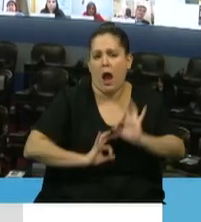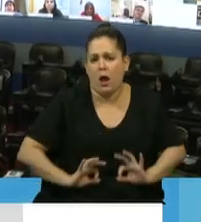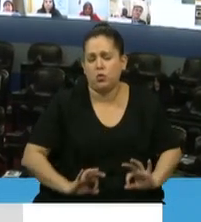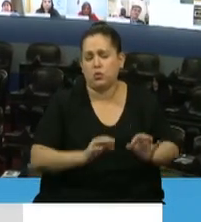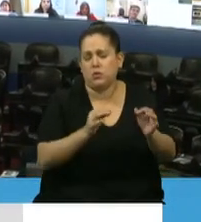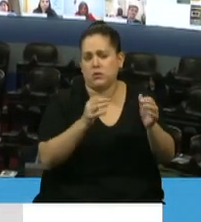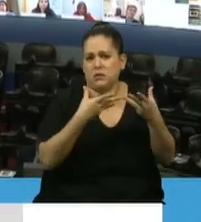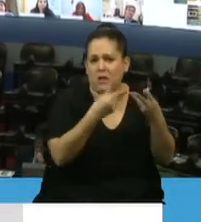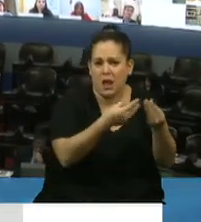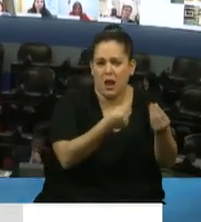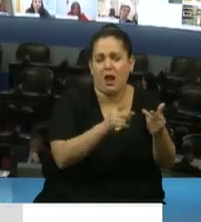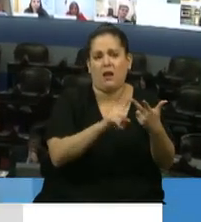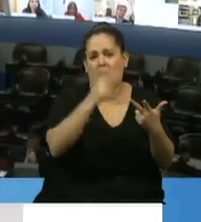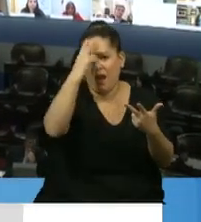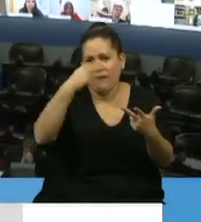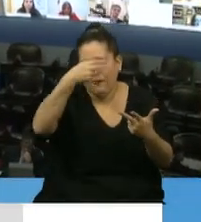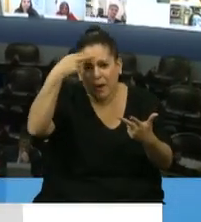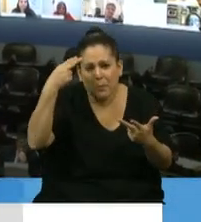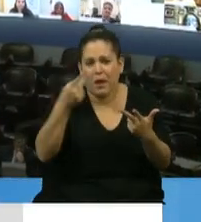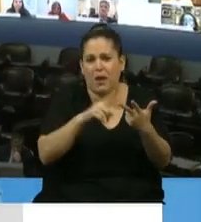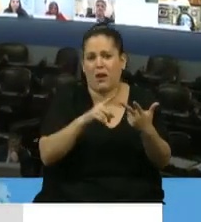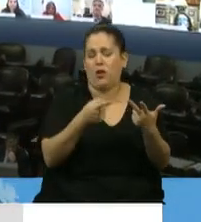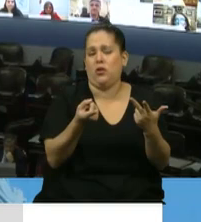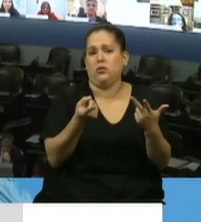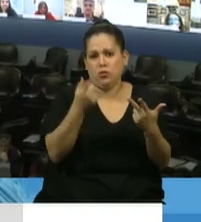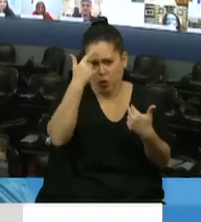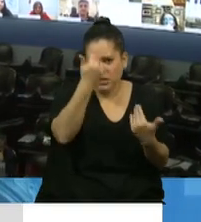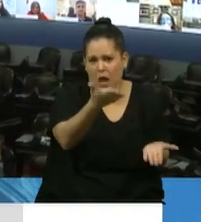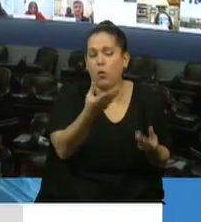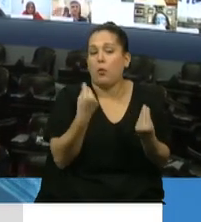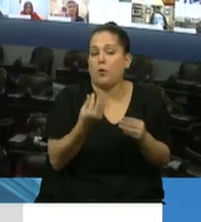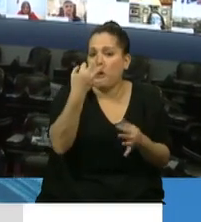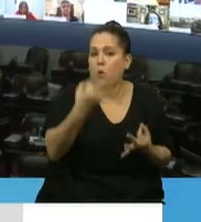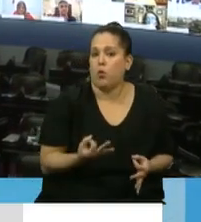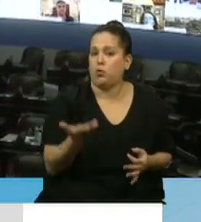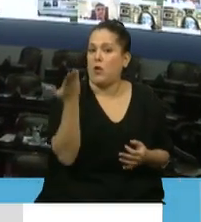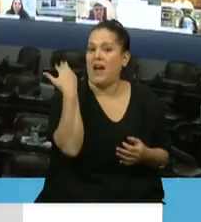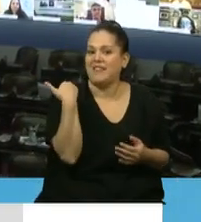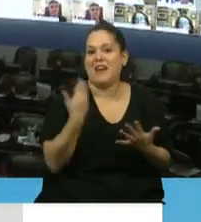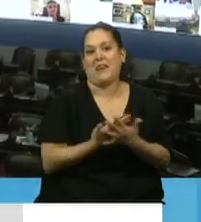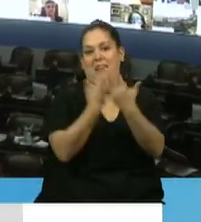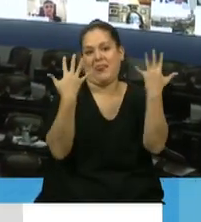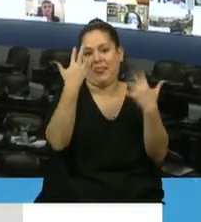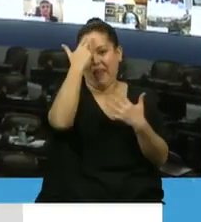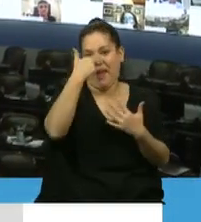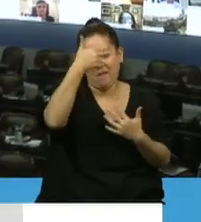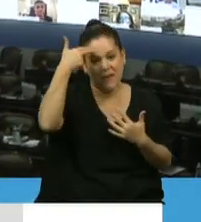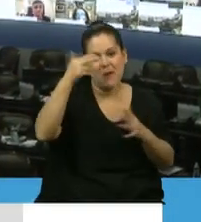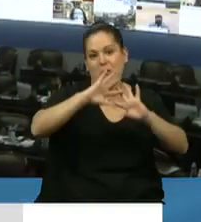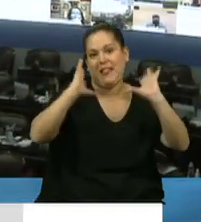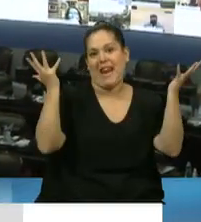enfermeros, señor presidente, que los saludo porque ayer, justamente ayer, fue el Día del Enfermero a nivel internacional.